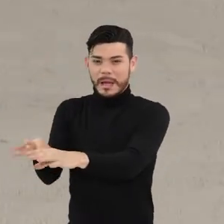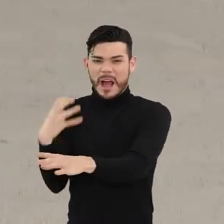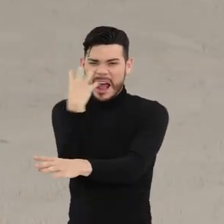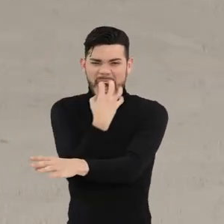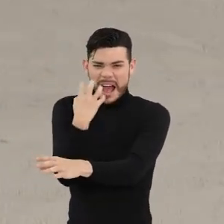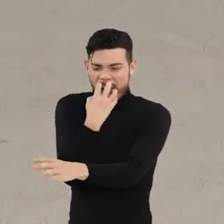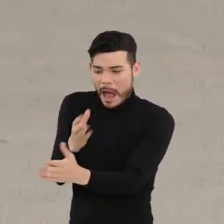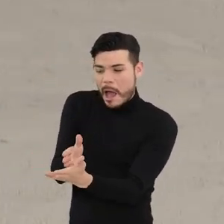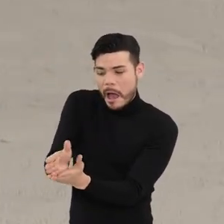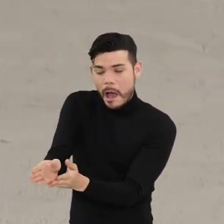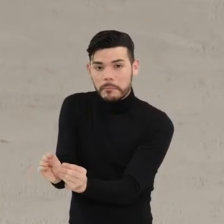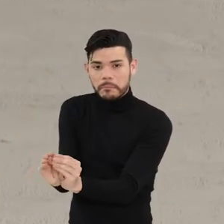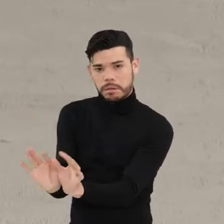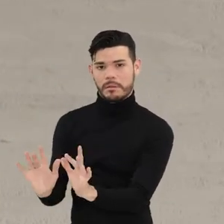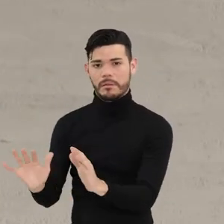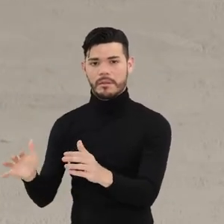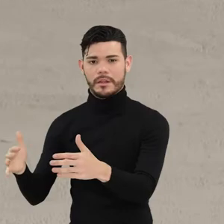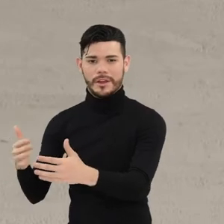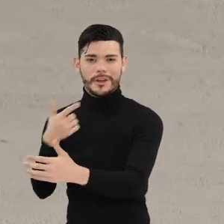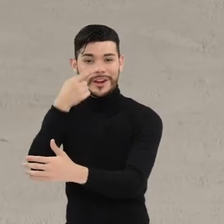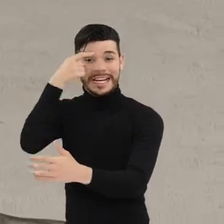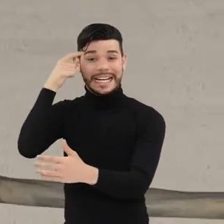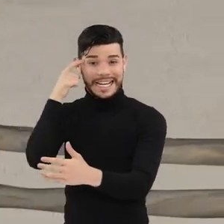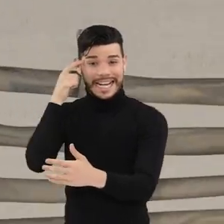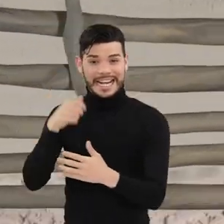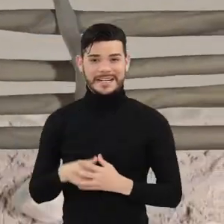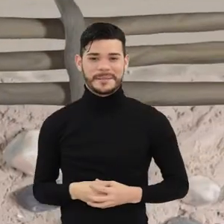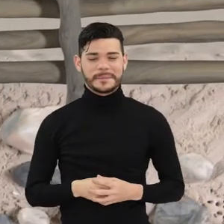canecas que contienen las piezas aún calientes.